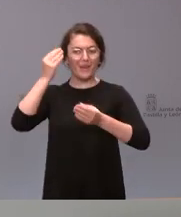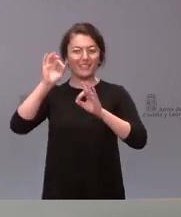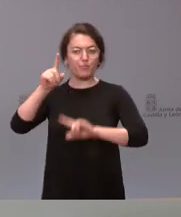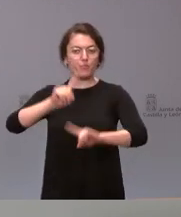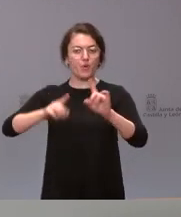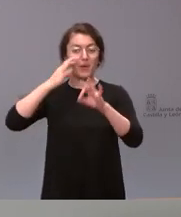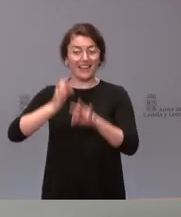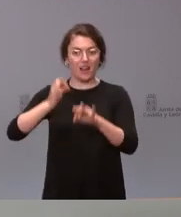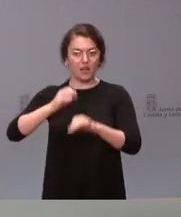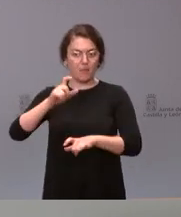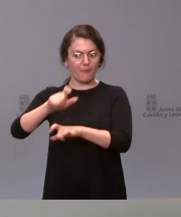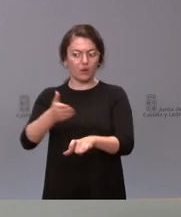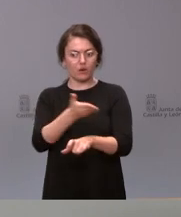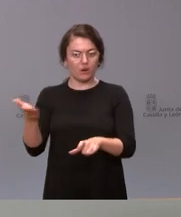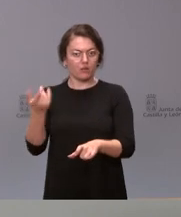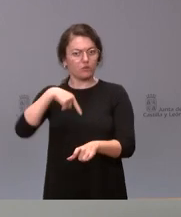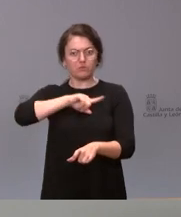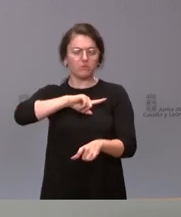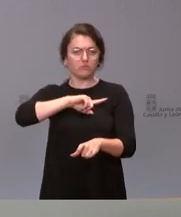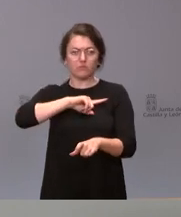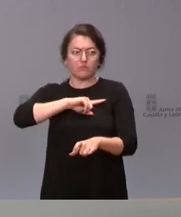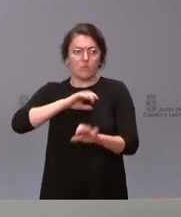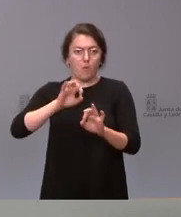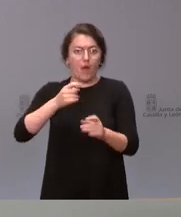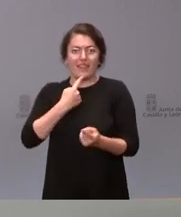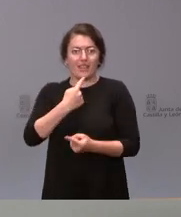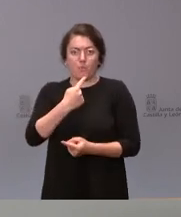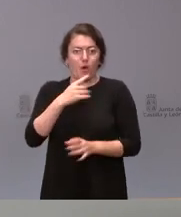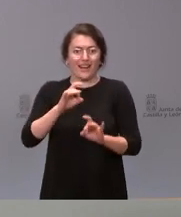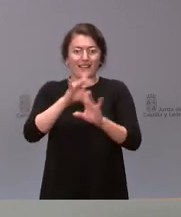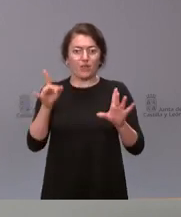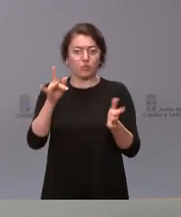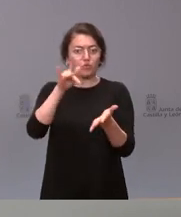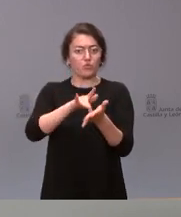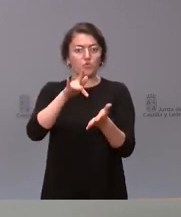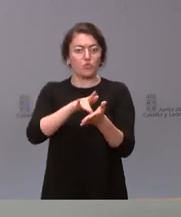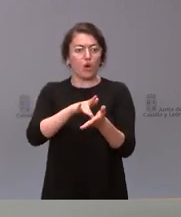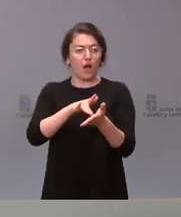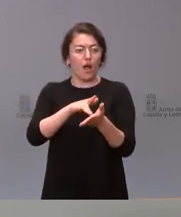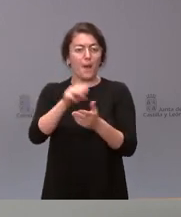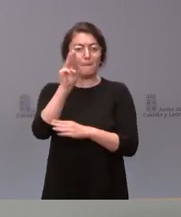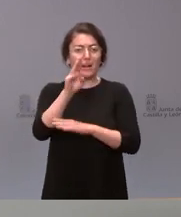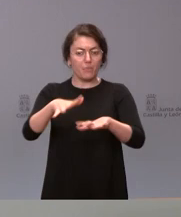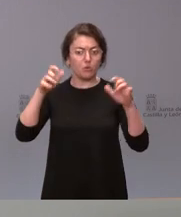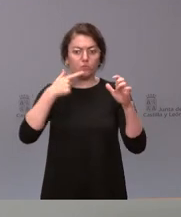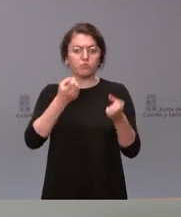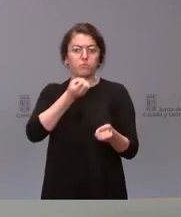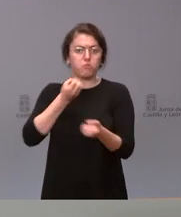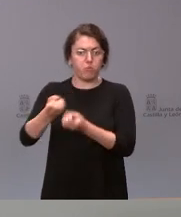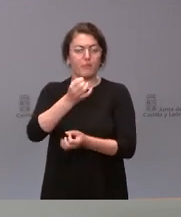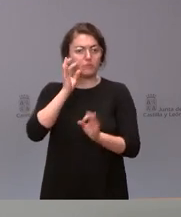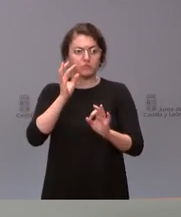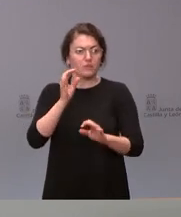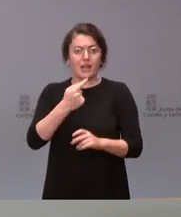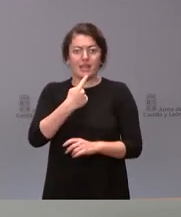manifestando esta semana y lo estamos dejando muy claro en las comparecencias parlamentarias. Y, por tanto, no nos estamos saliendo de lo que es nuestro eje de